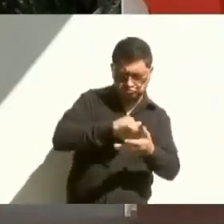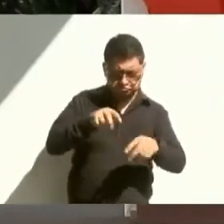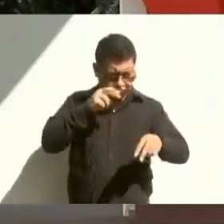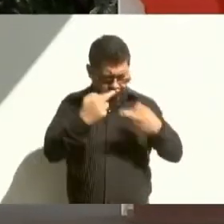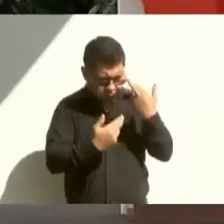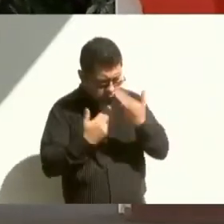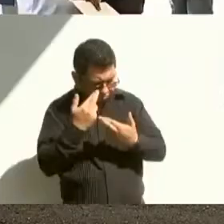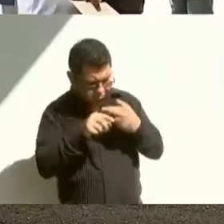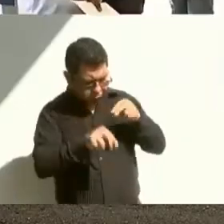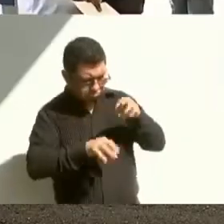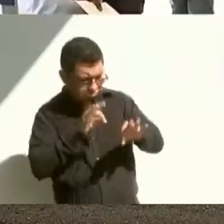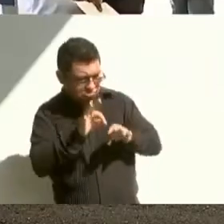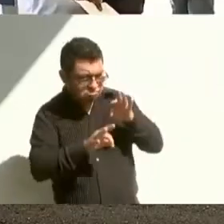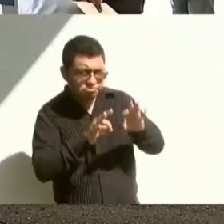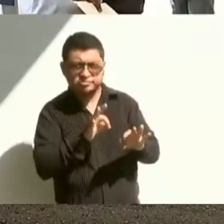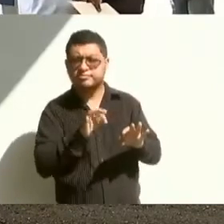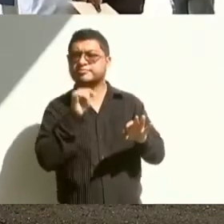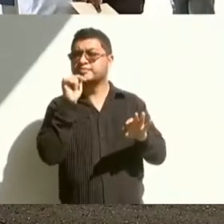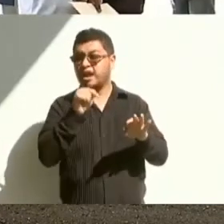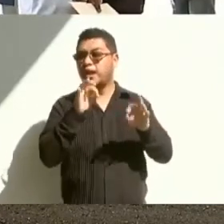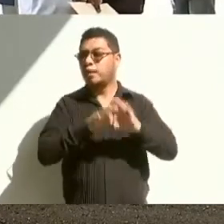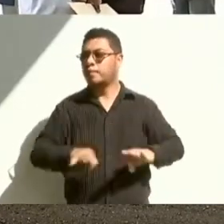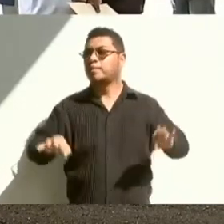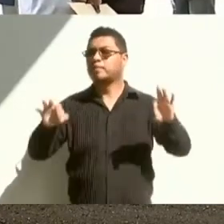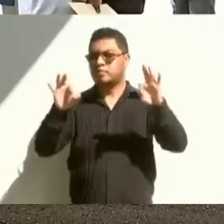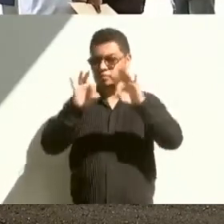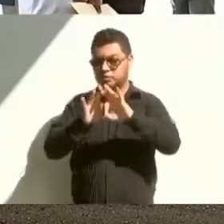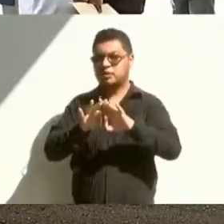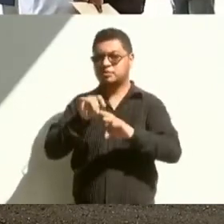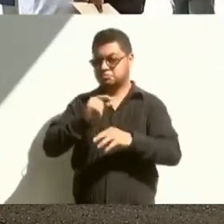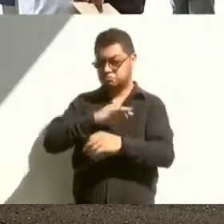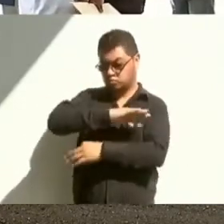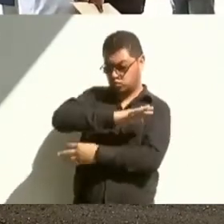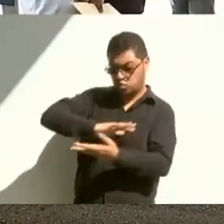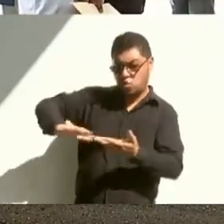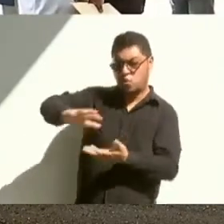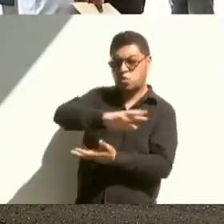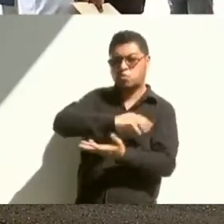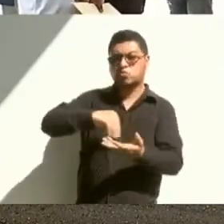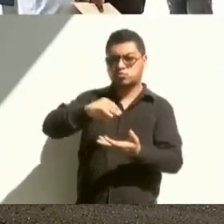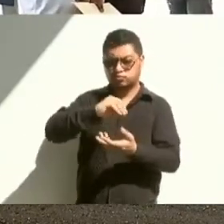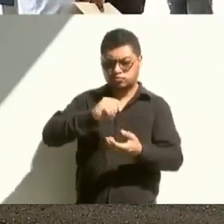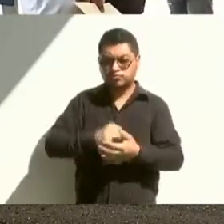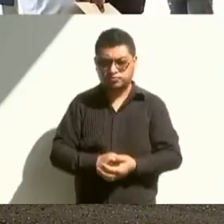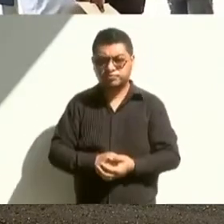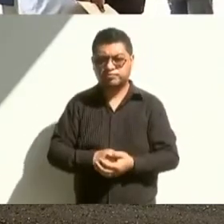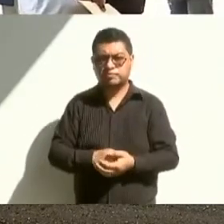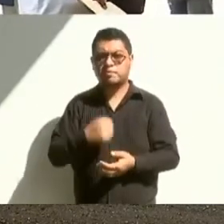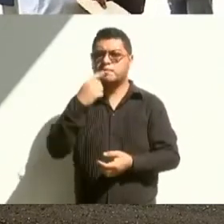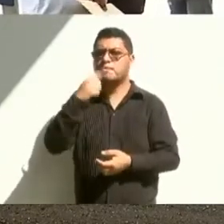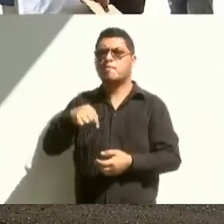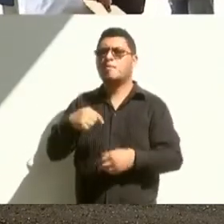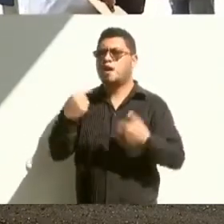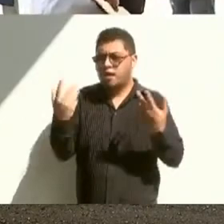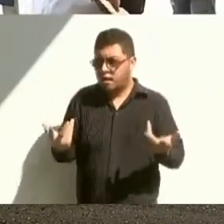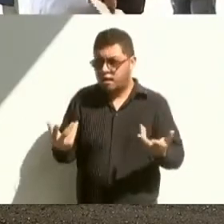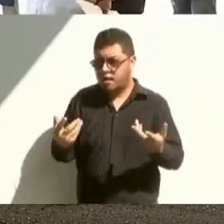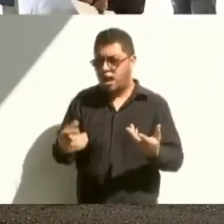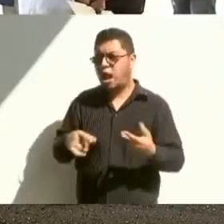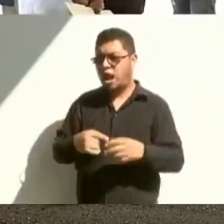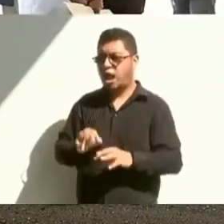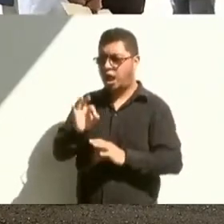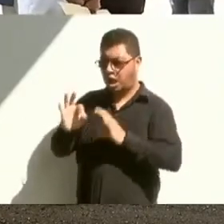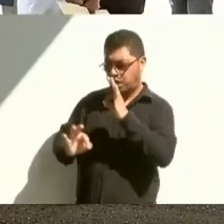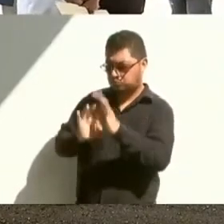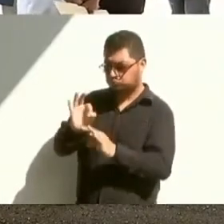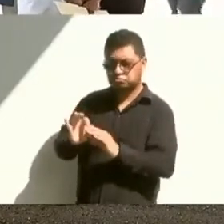que es, repito, la parte importante está cerca de Holtbox, para ir teniendo la certidumbre de